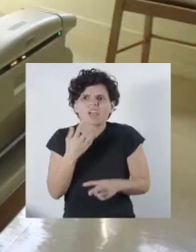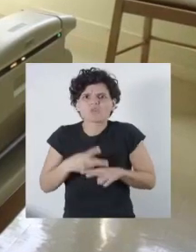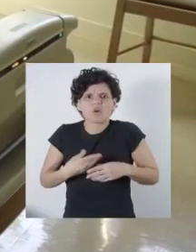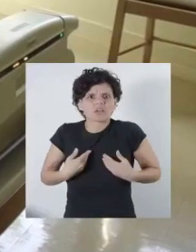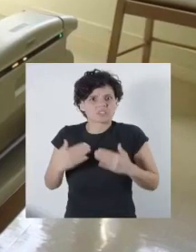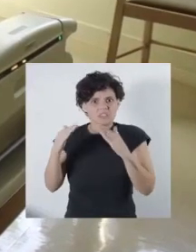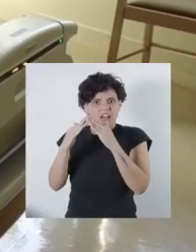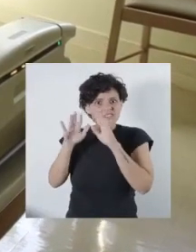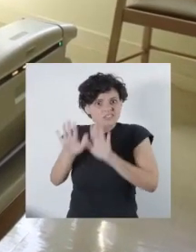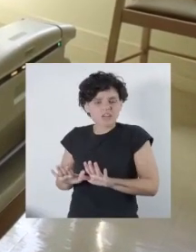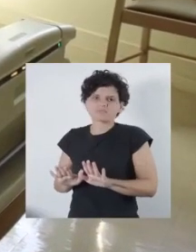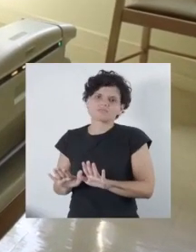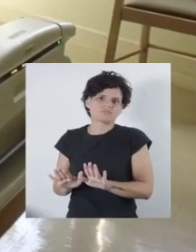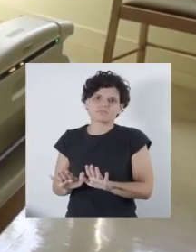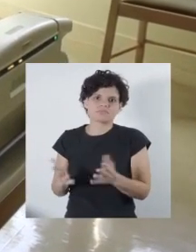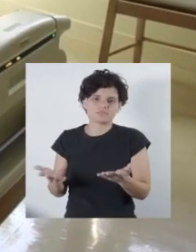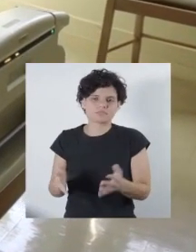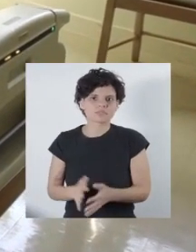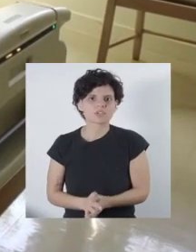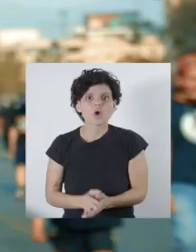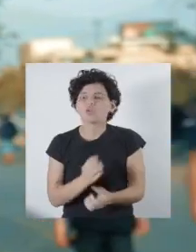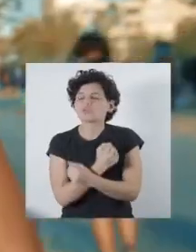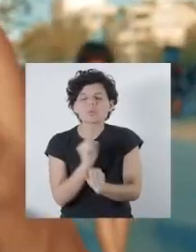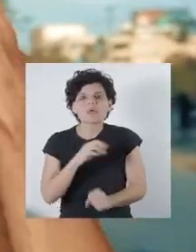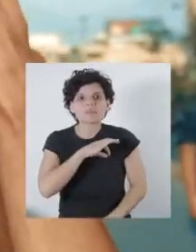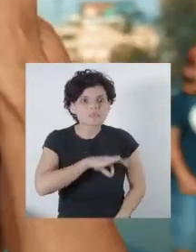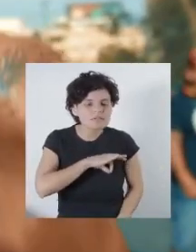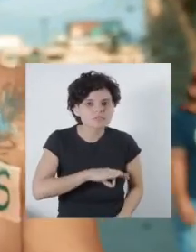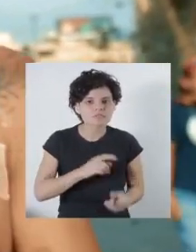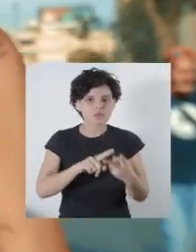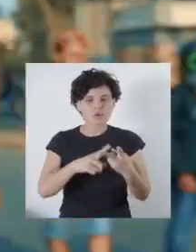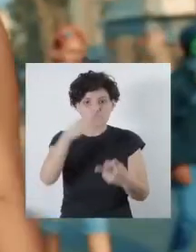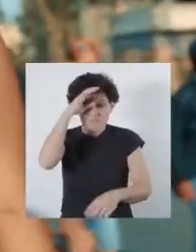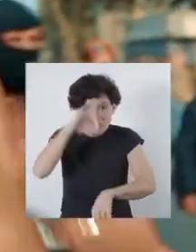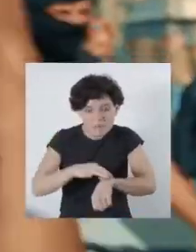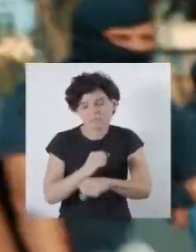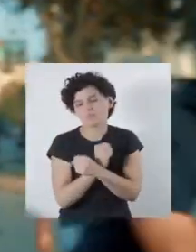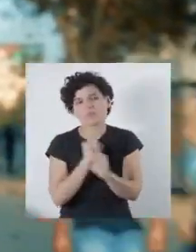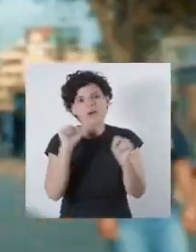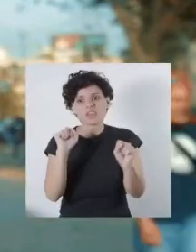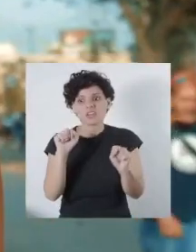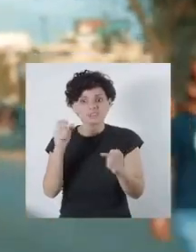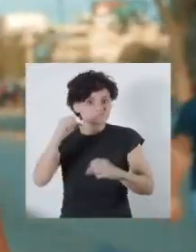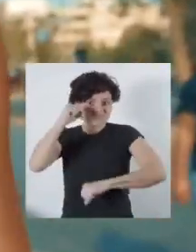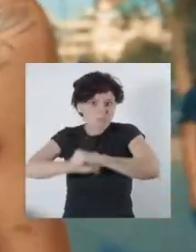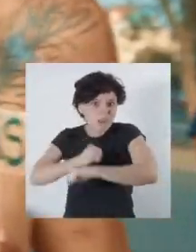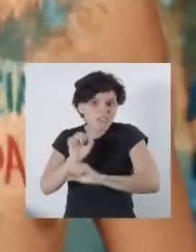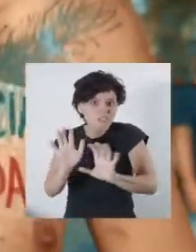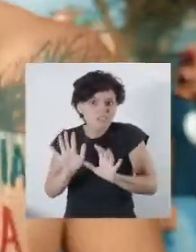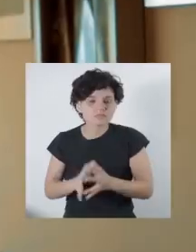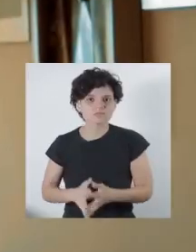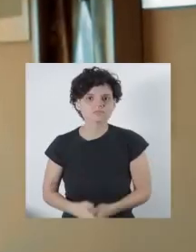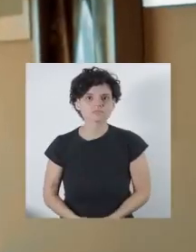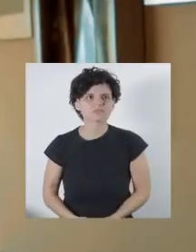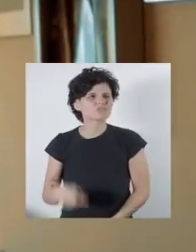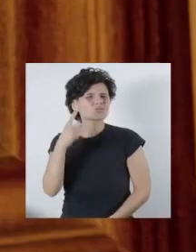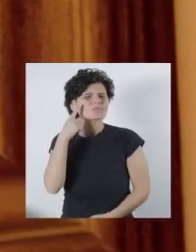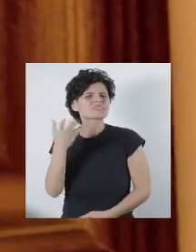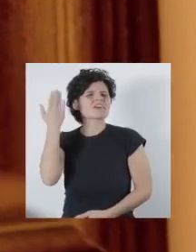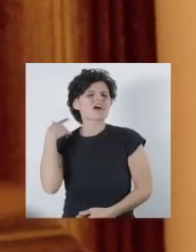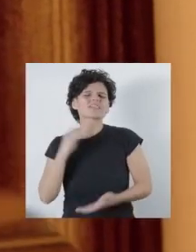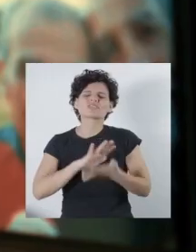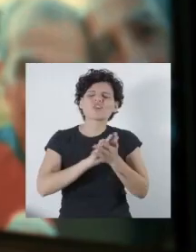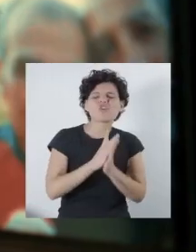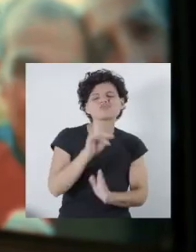los dos. Pero ¿qué vamos a hacer al respecto? ¿Nos vamos a quedar en la casa? No te podís pensionar, no te podís enfermar. ¿Estás en una empresa? Yo